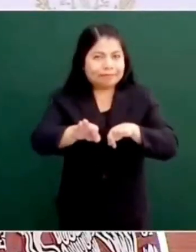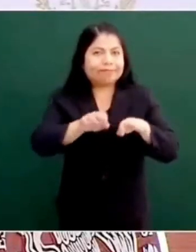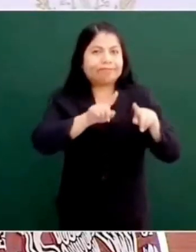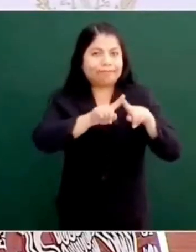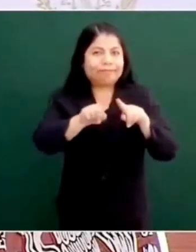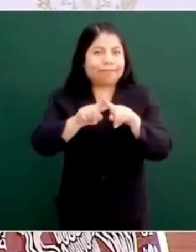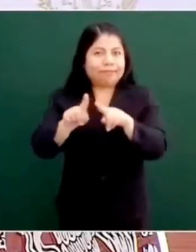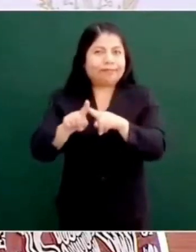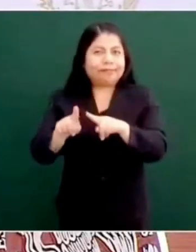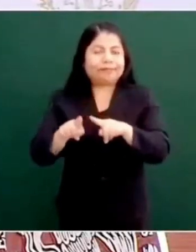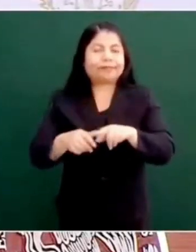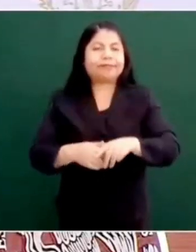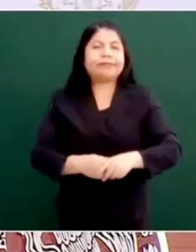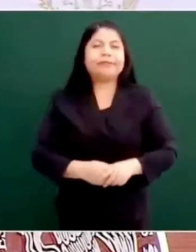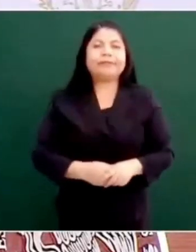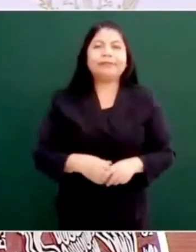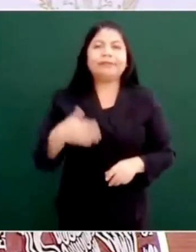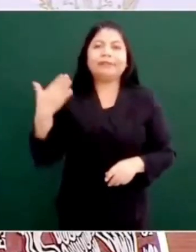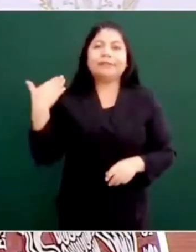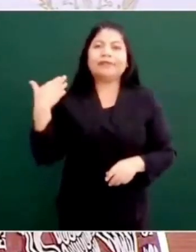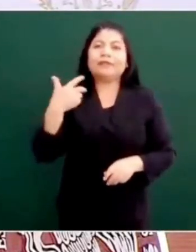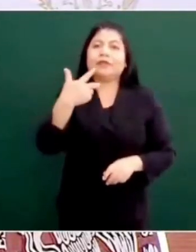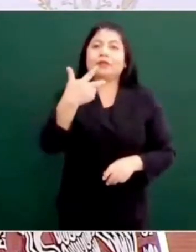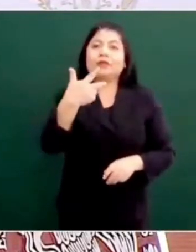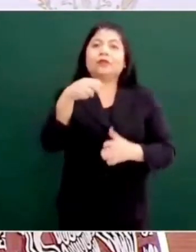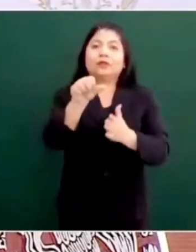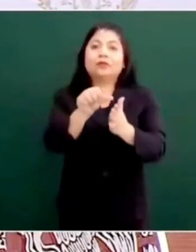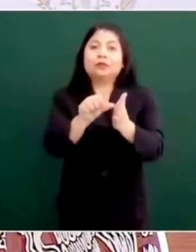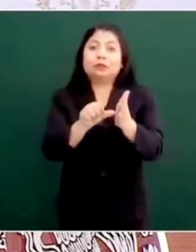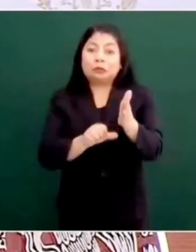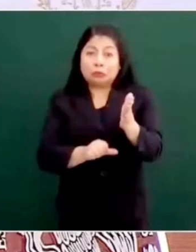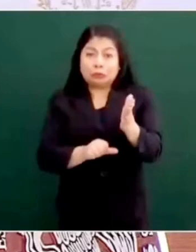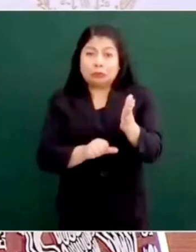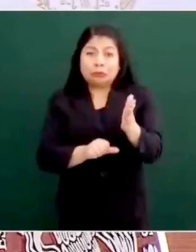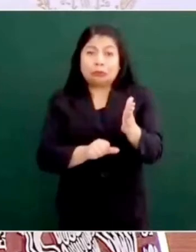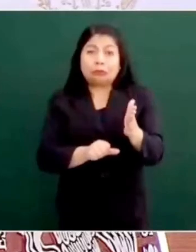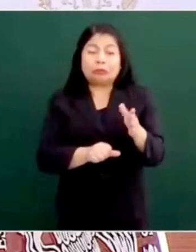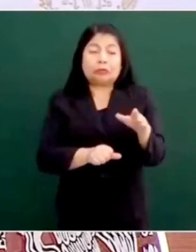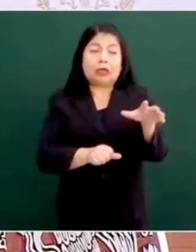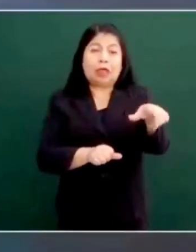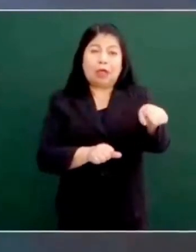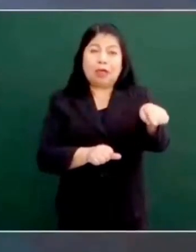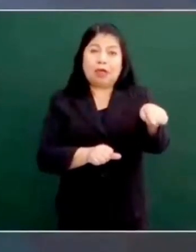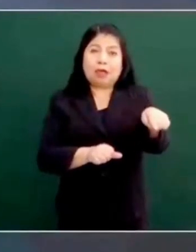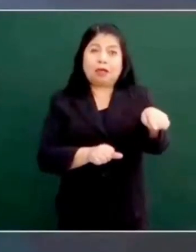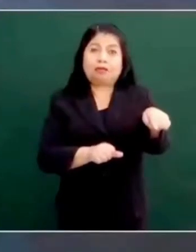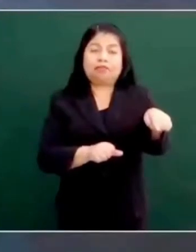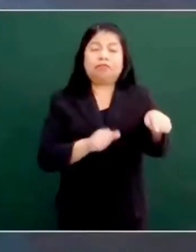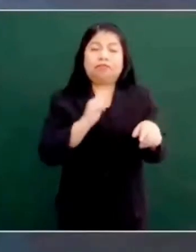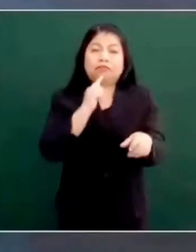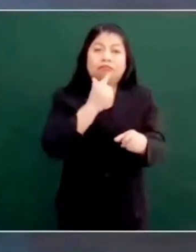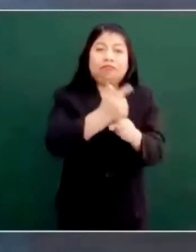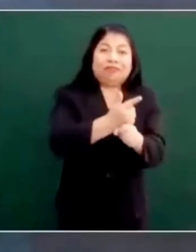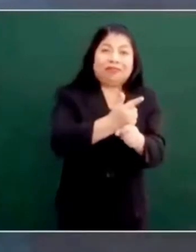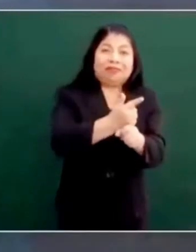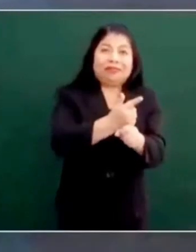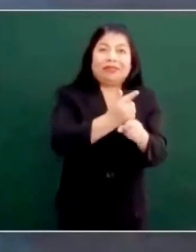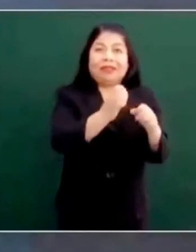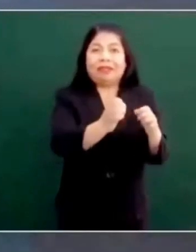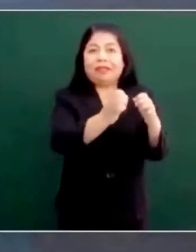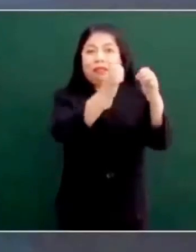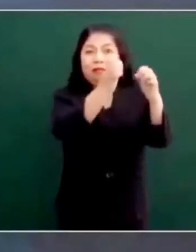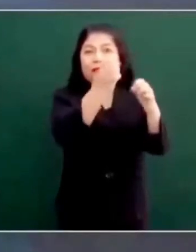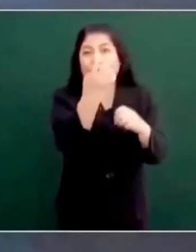hasta hace ocho meses eran escasamente cuatro edificios que habían estado siendo